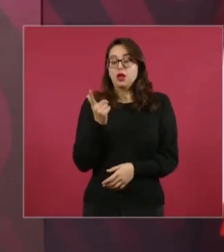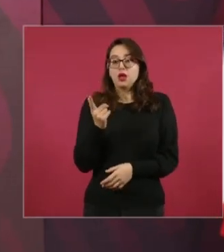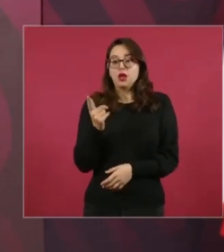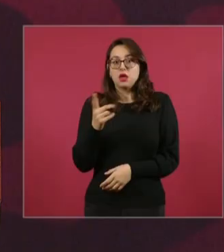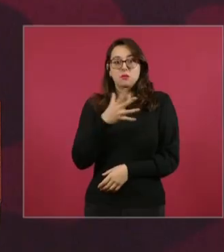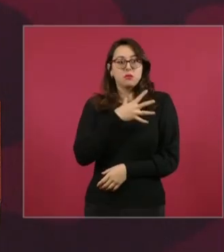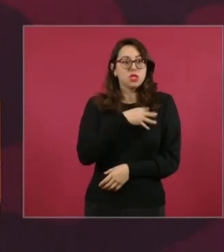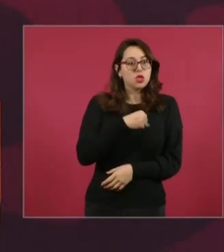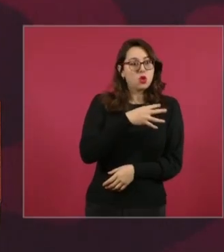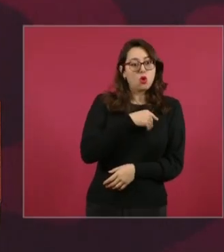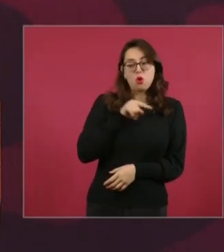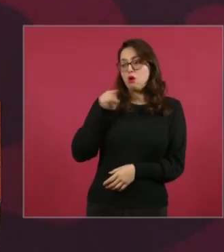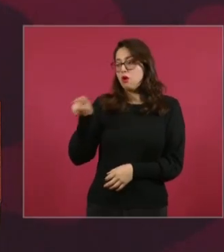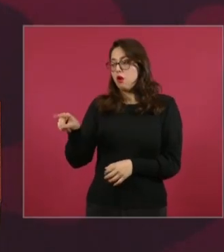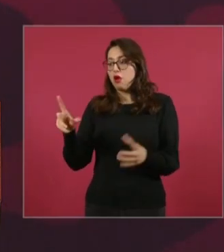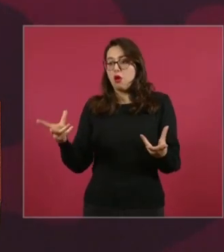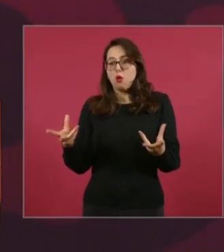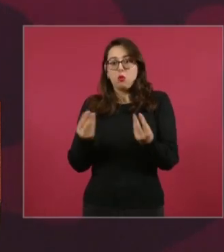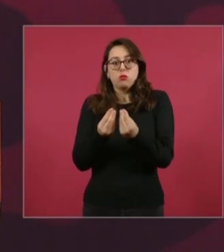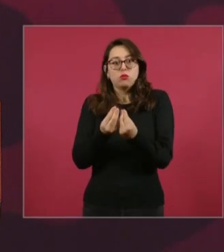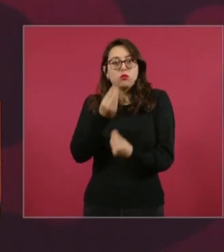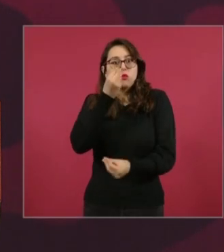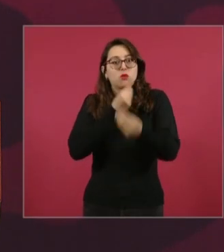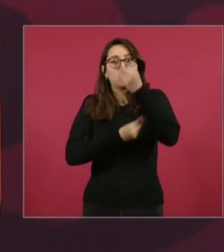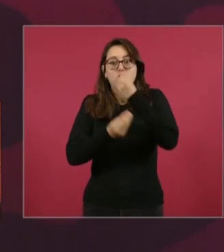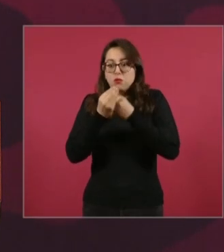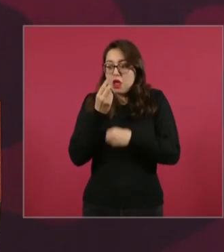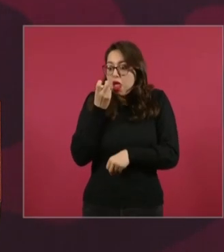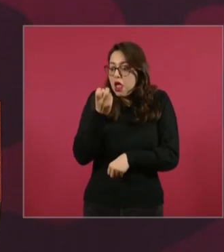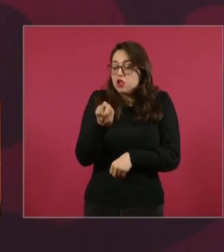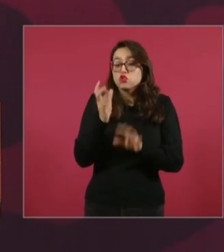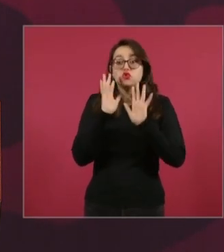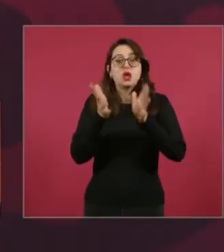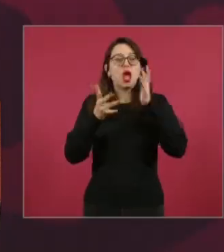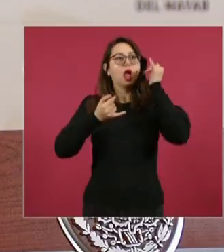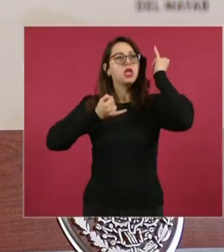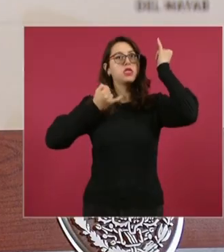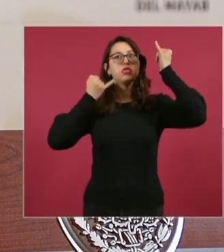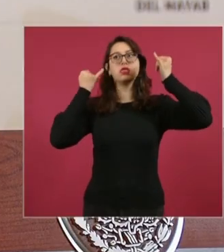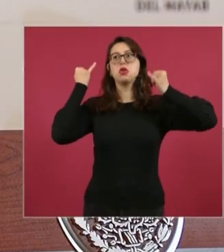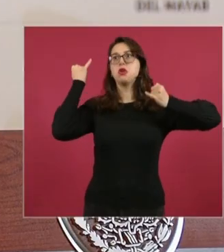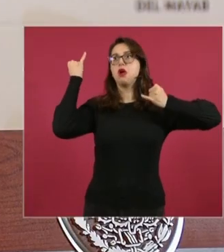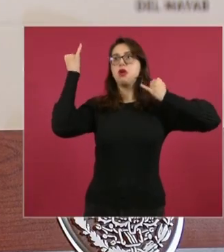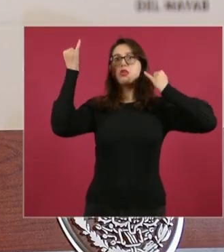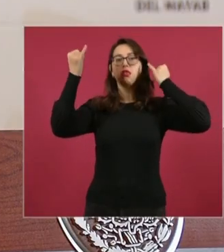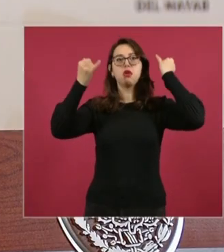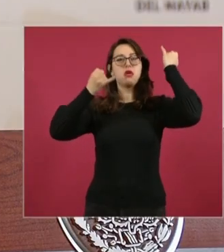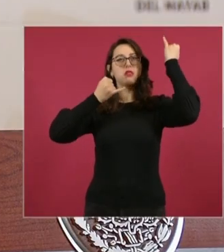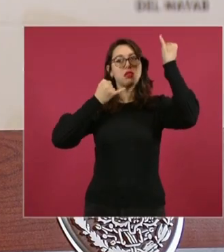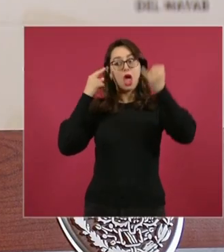empieza la especulación